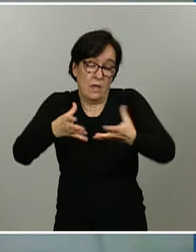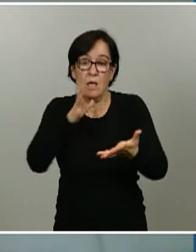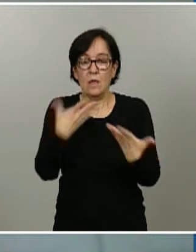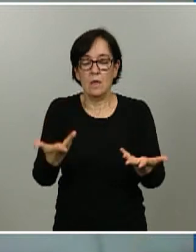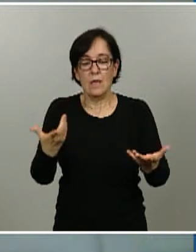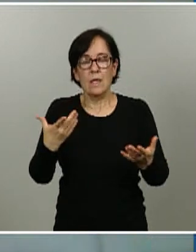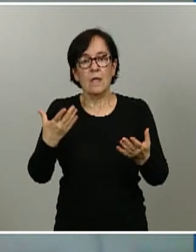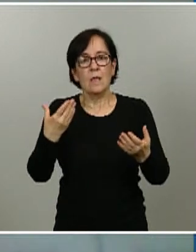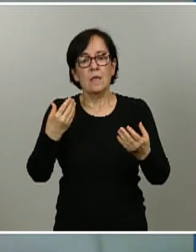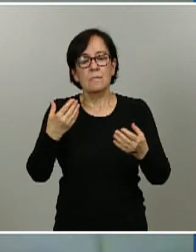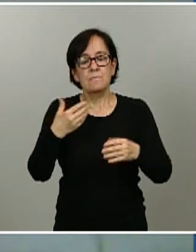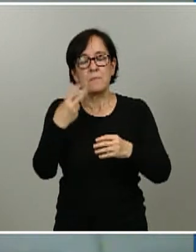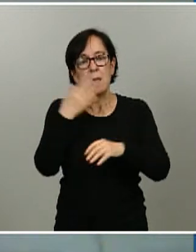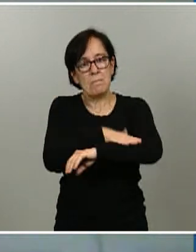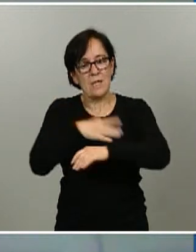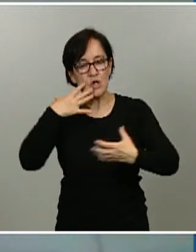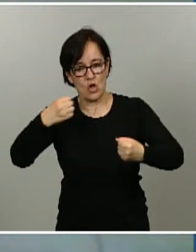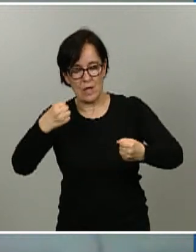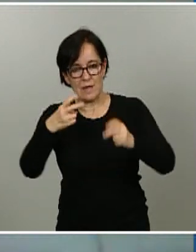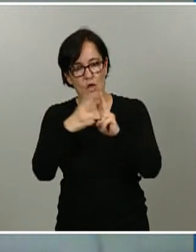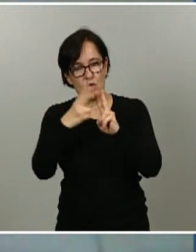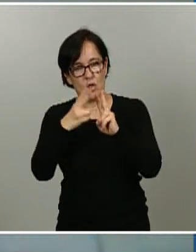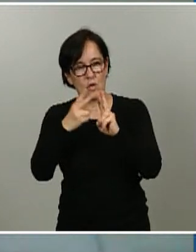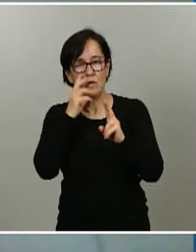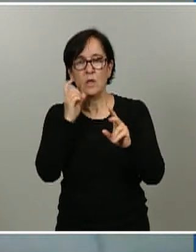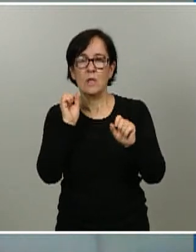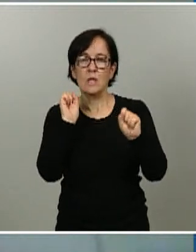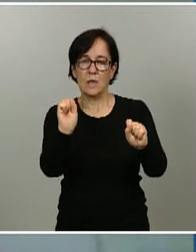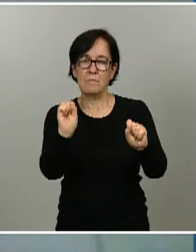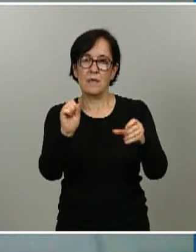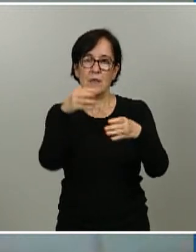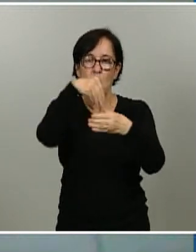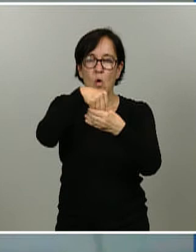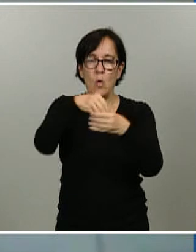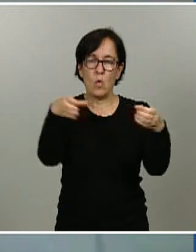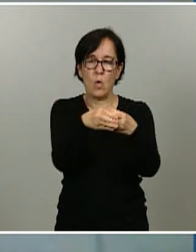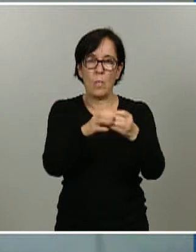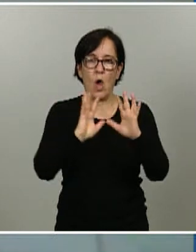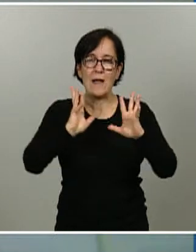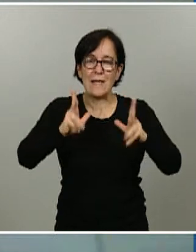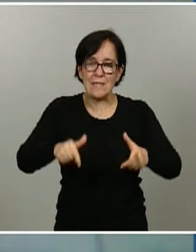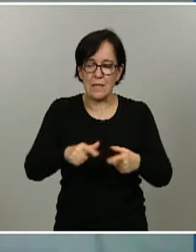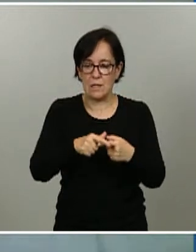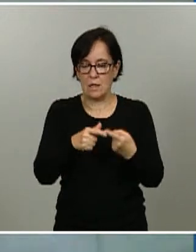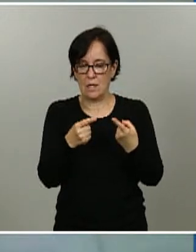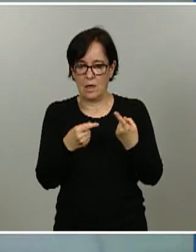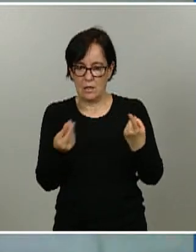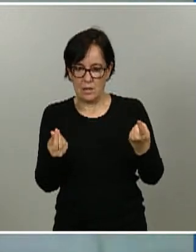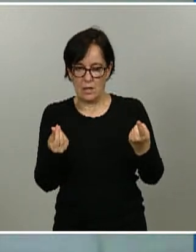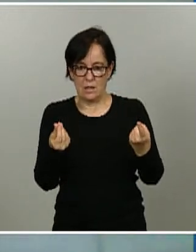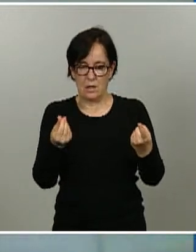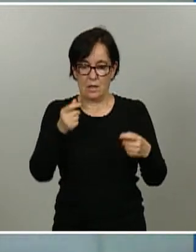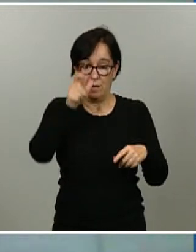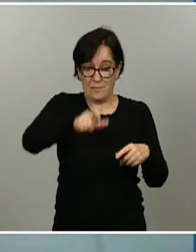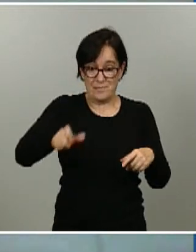cuestiones si se va a estimar también la inmunidad de grupo en las residencias o sea si los pacientes de las residencias